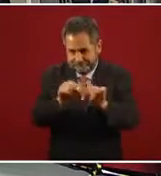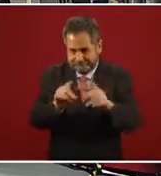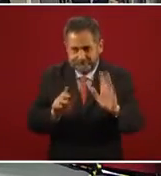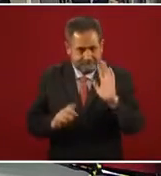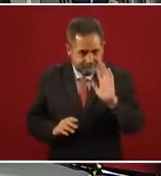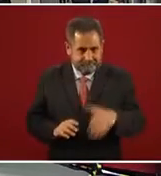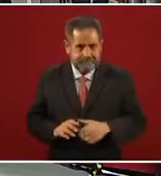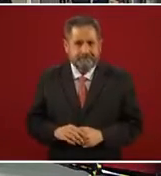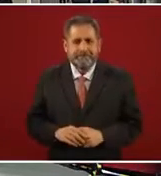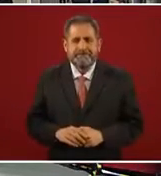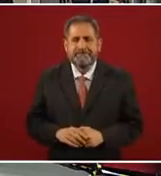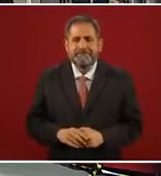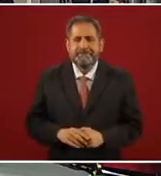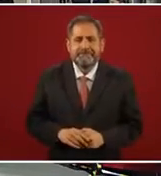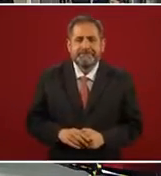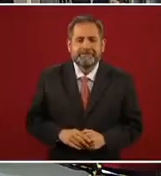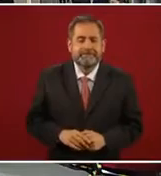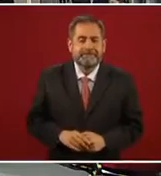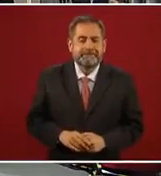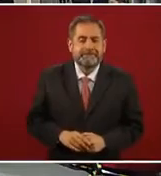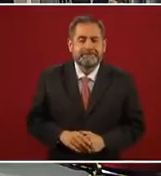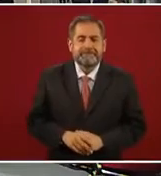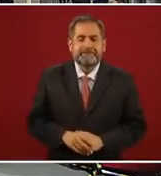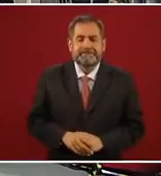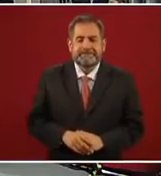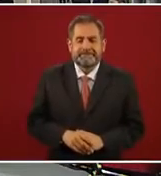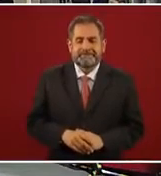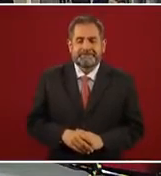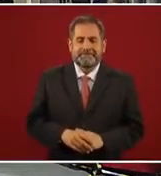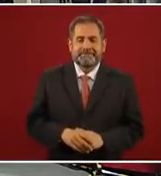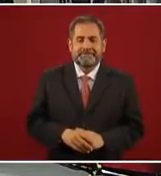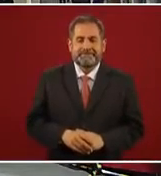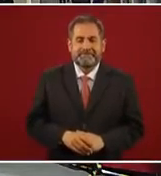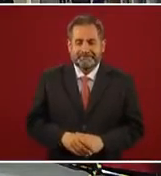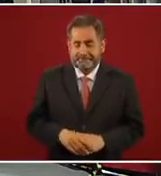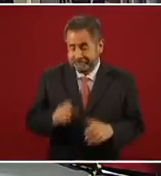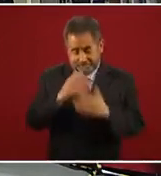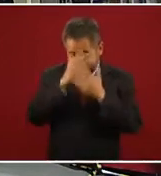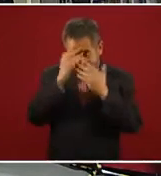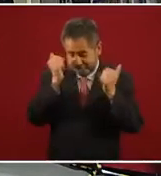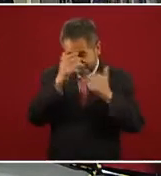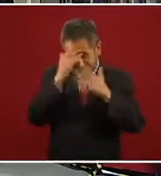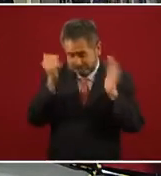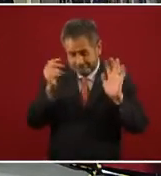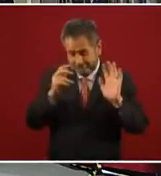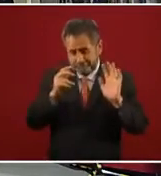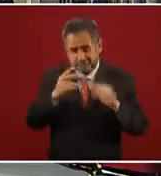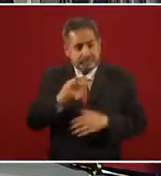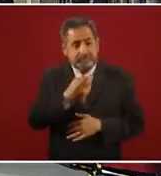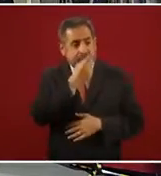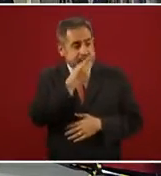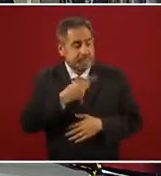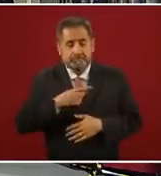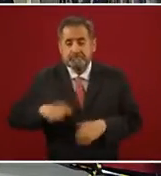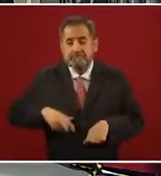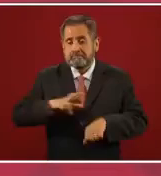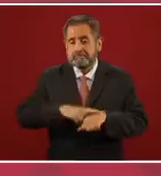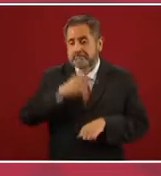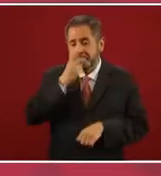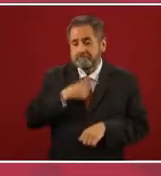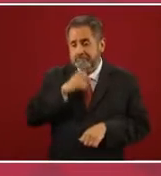no sé, no me dijo el gobernador,